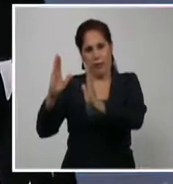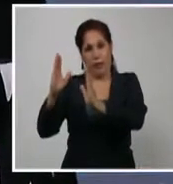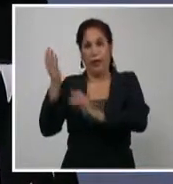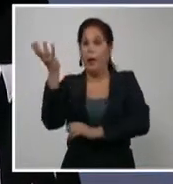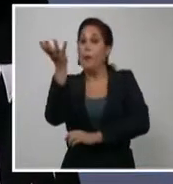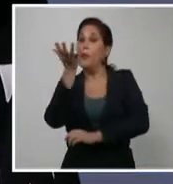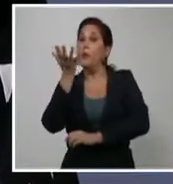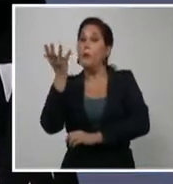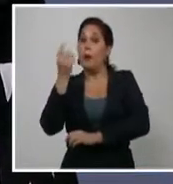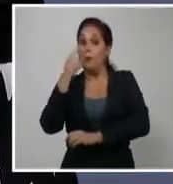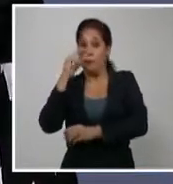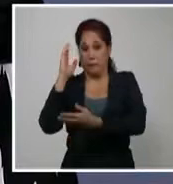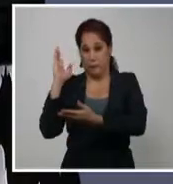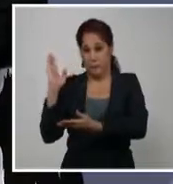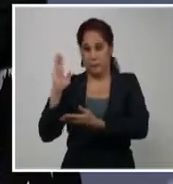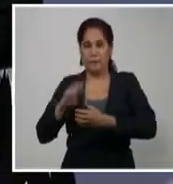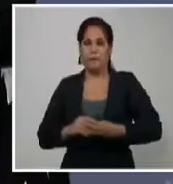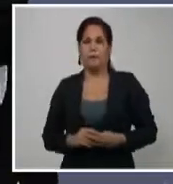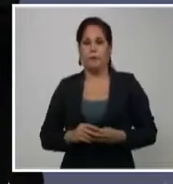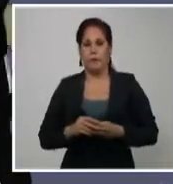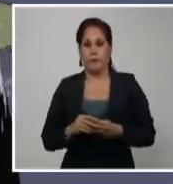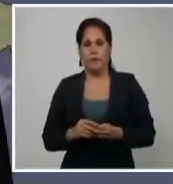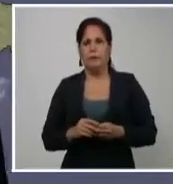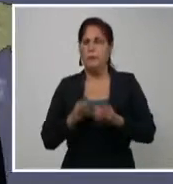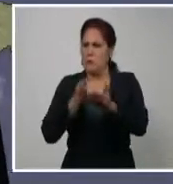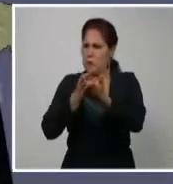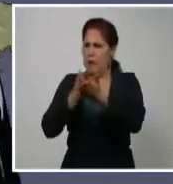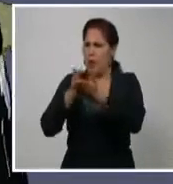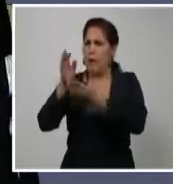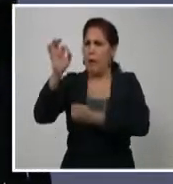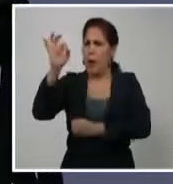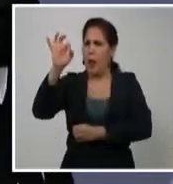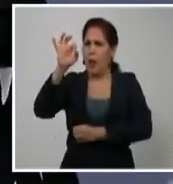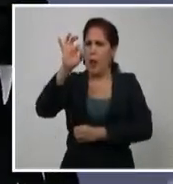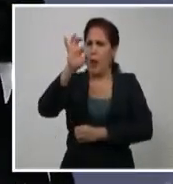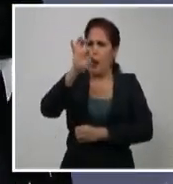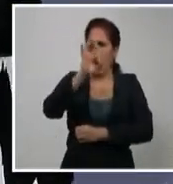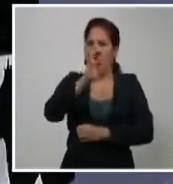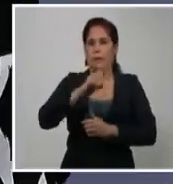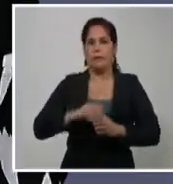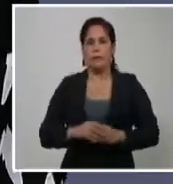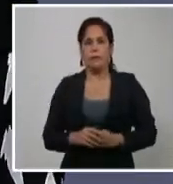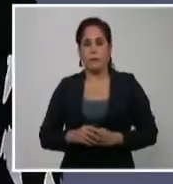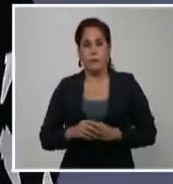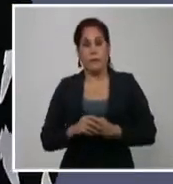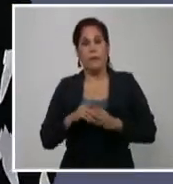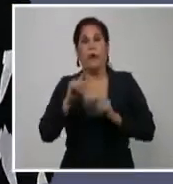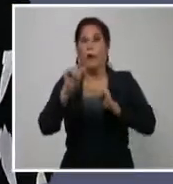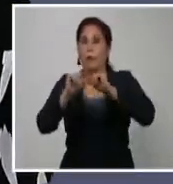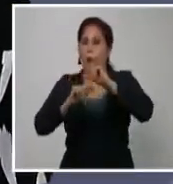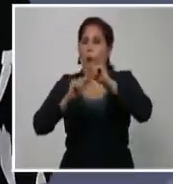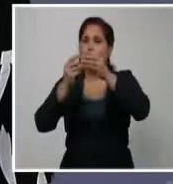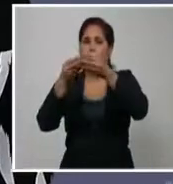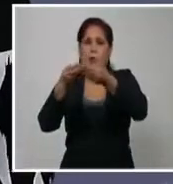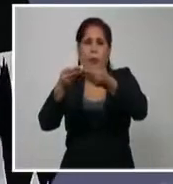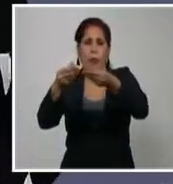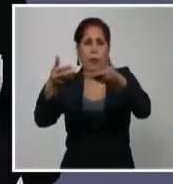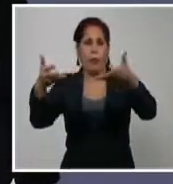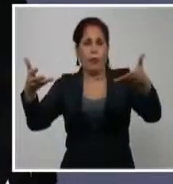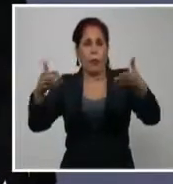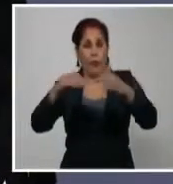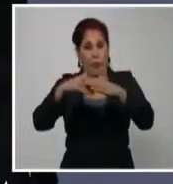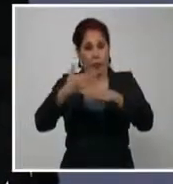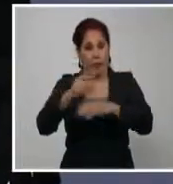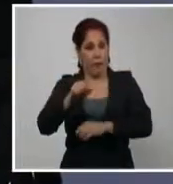se puede observar el frente que se mantiene con lento movimiento sobre esta zona y ahí irá disipándose durante el día de